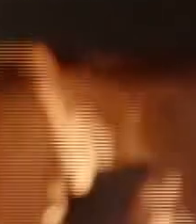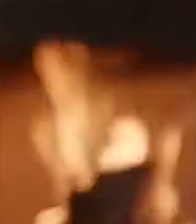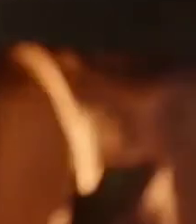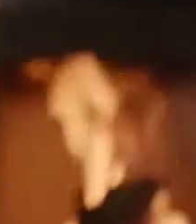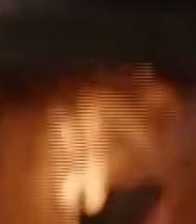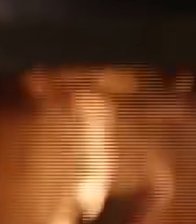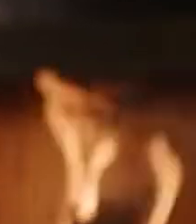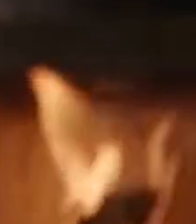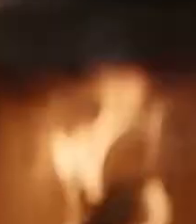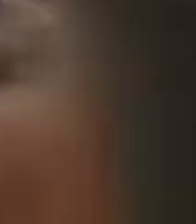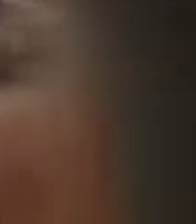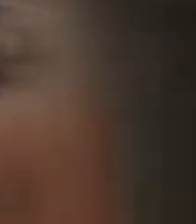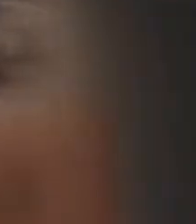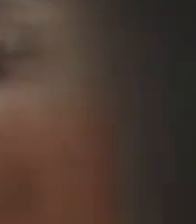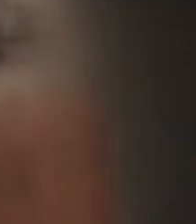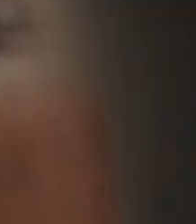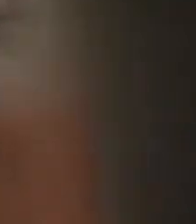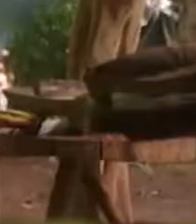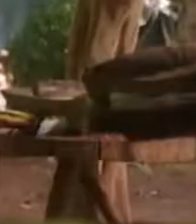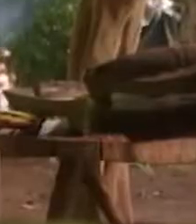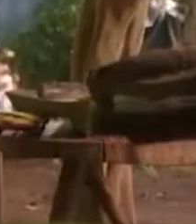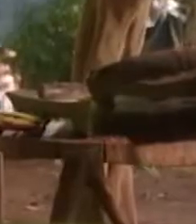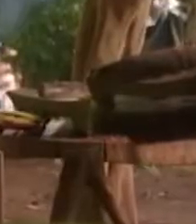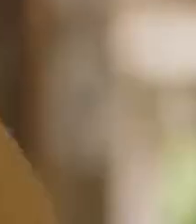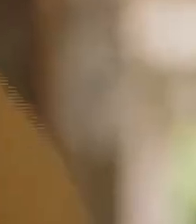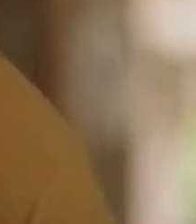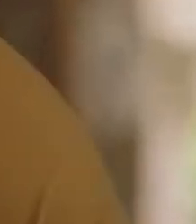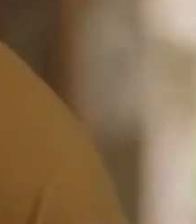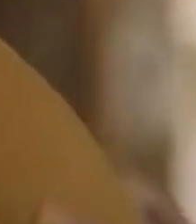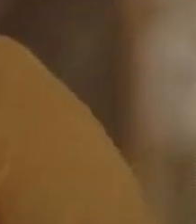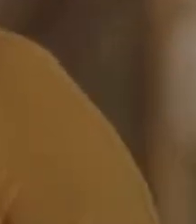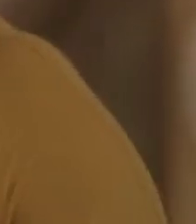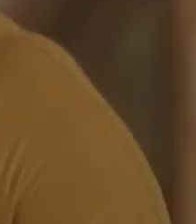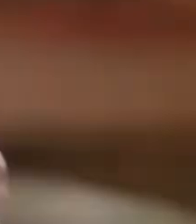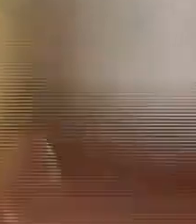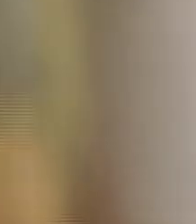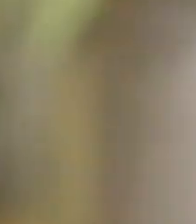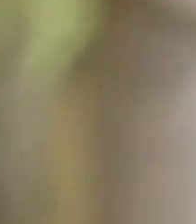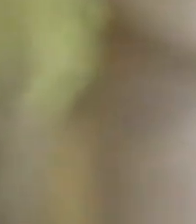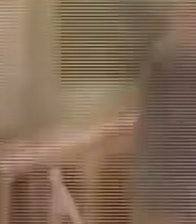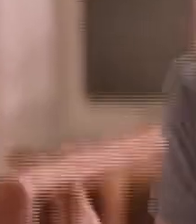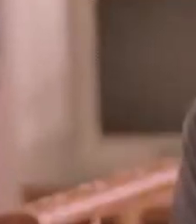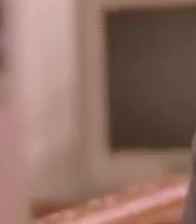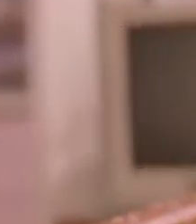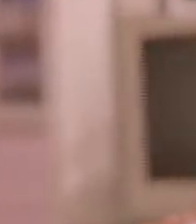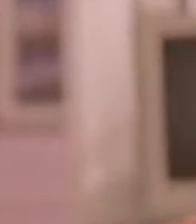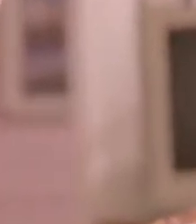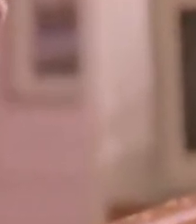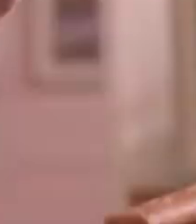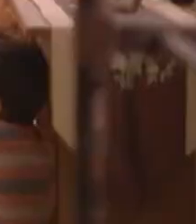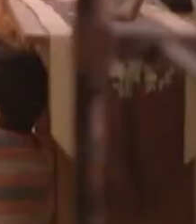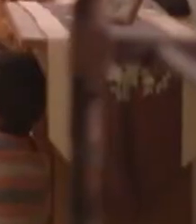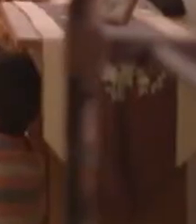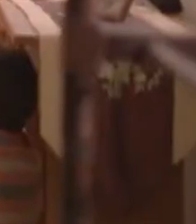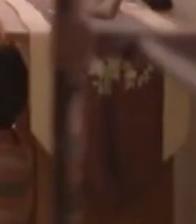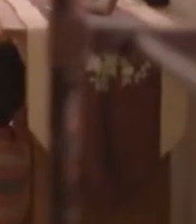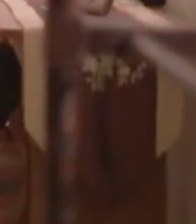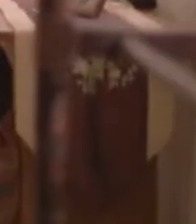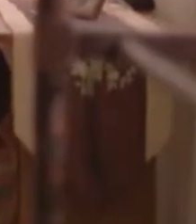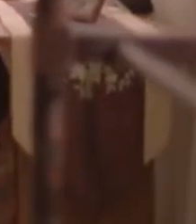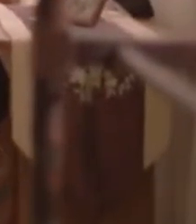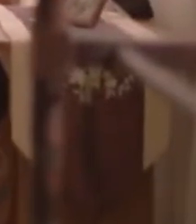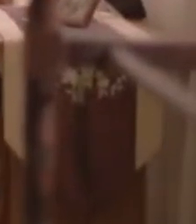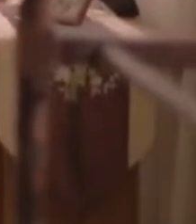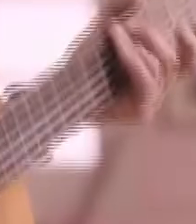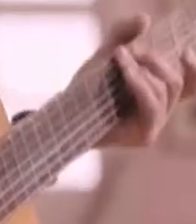perlita gata, que adoraba a los indios al nacer la luz del alma. Sonó luego el latido de dos